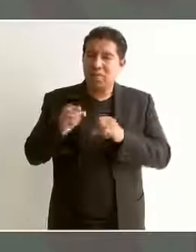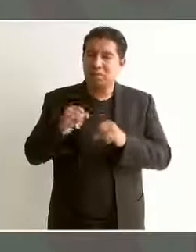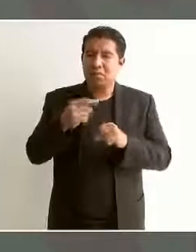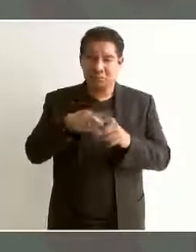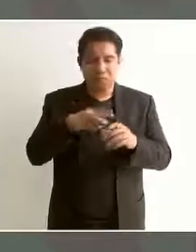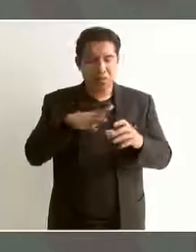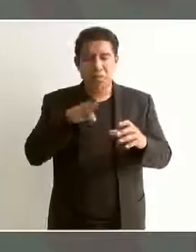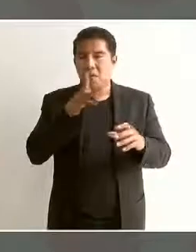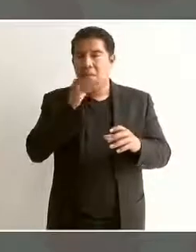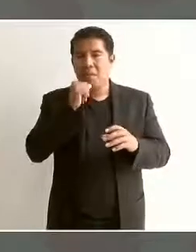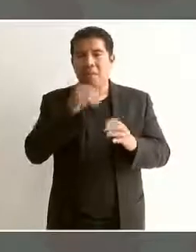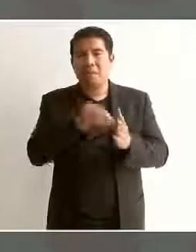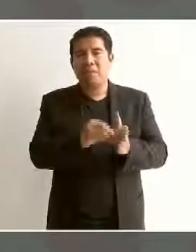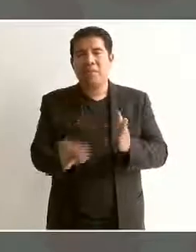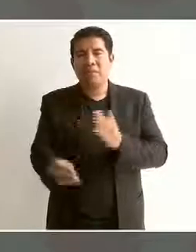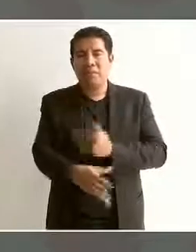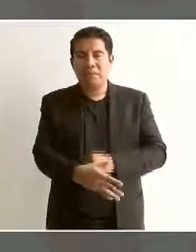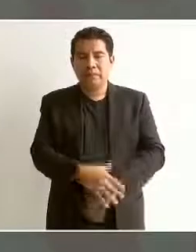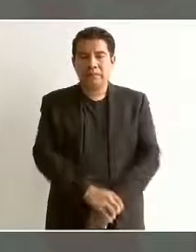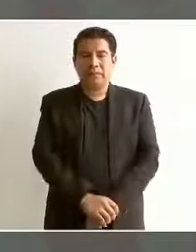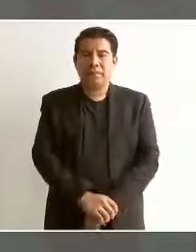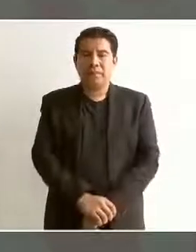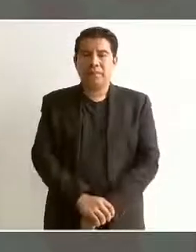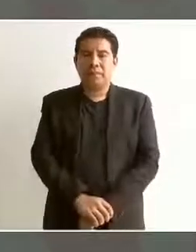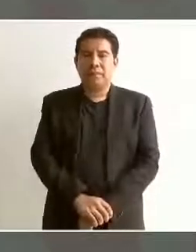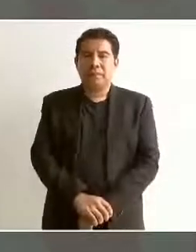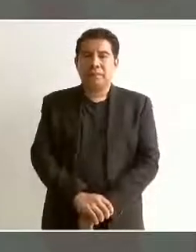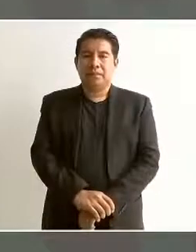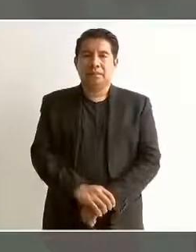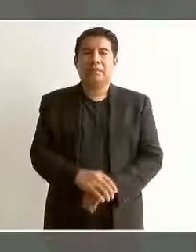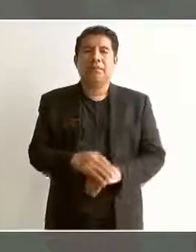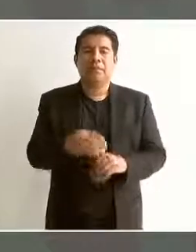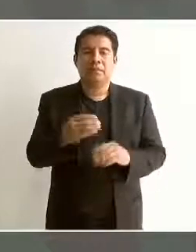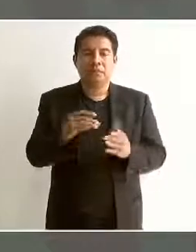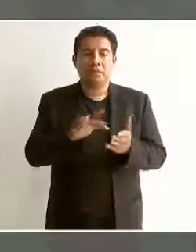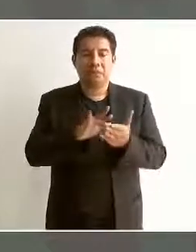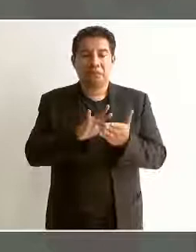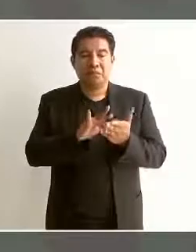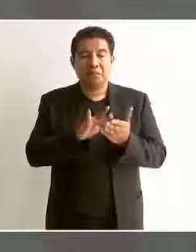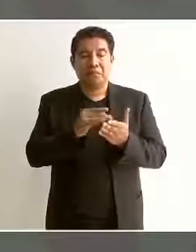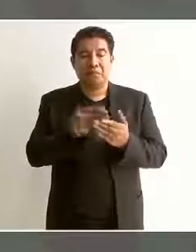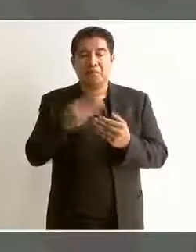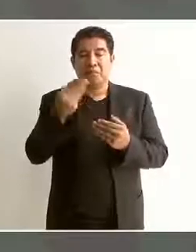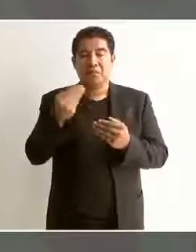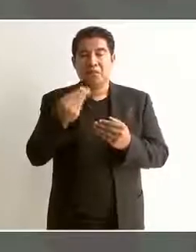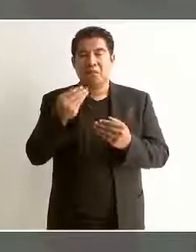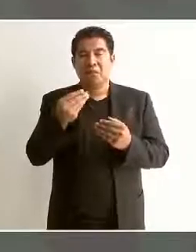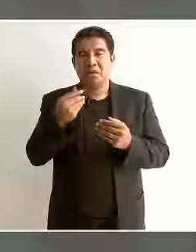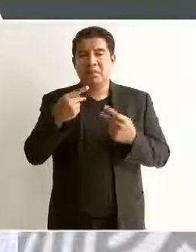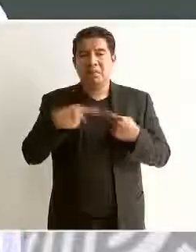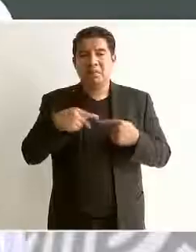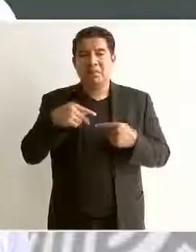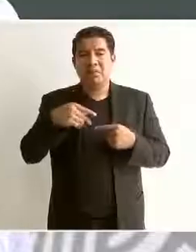este dejarían de entregar las pensiones a los adultos mayores